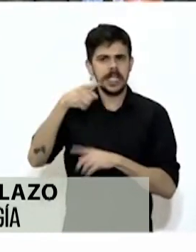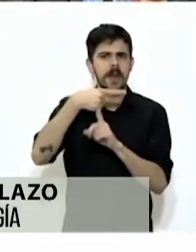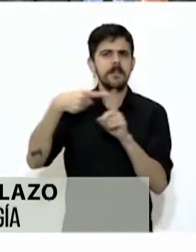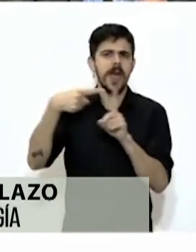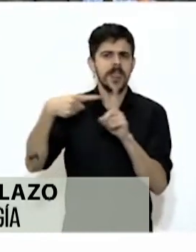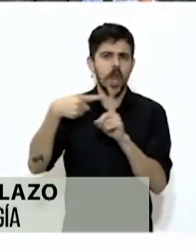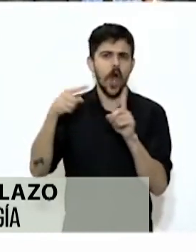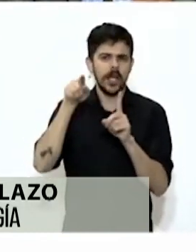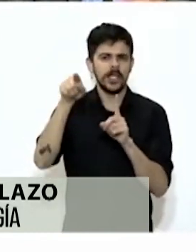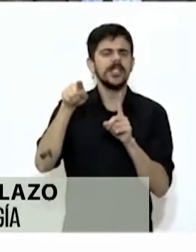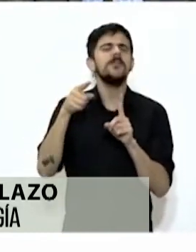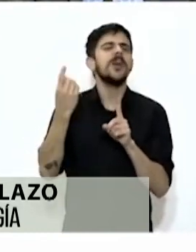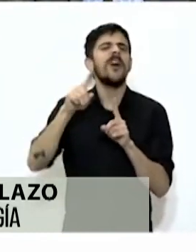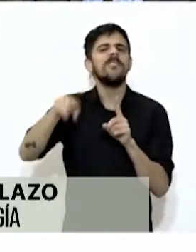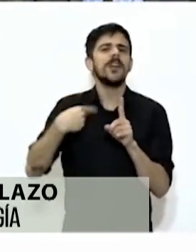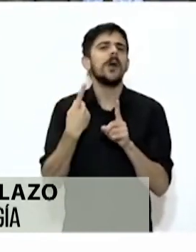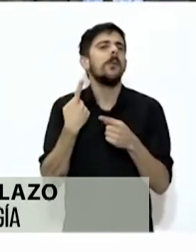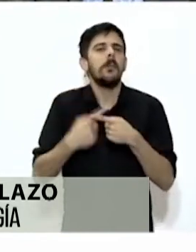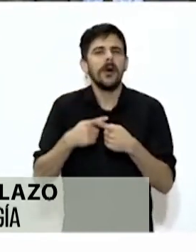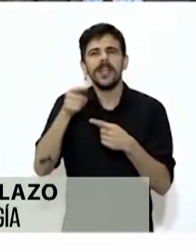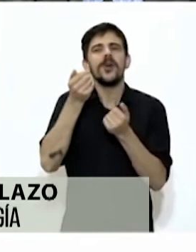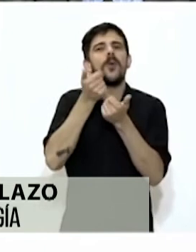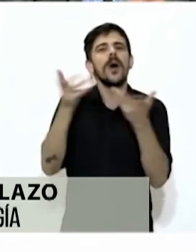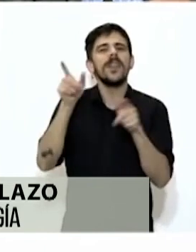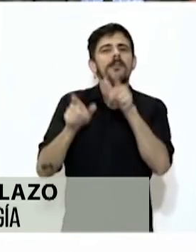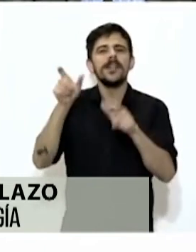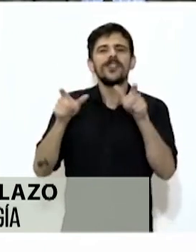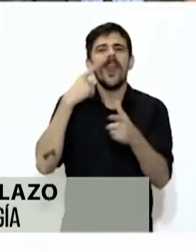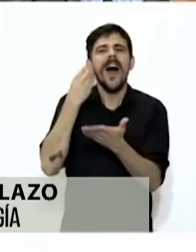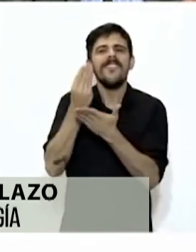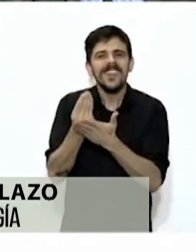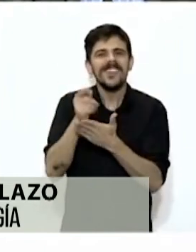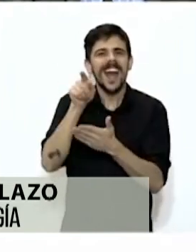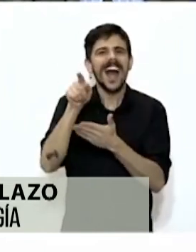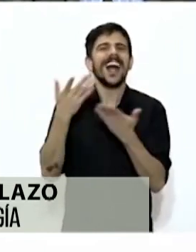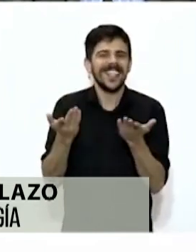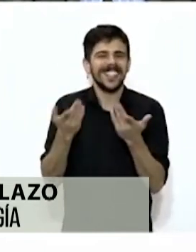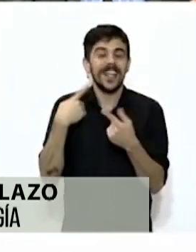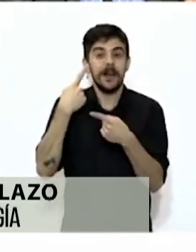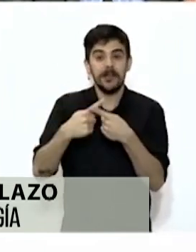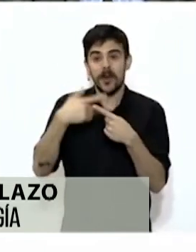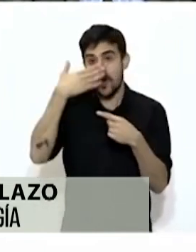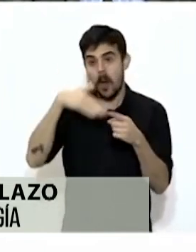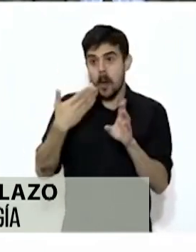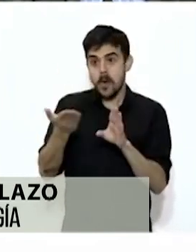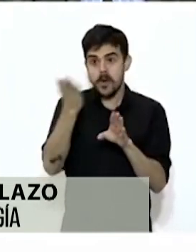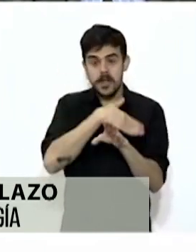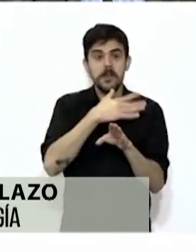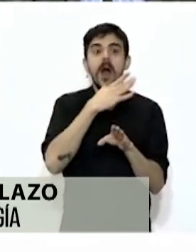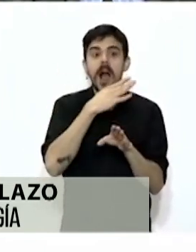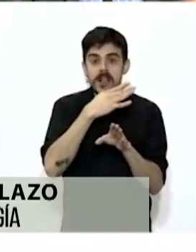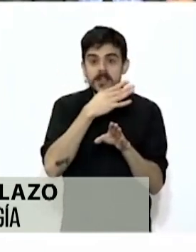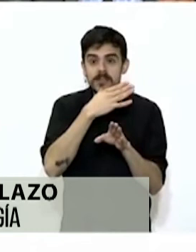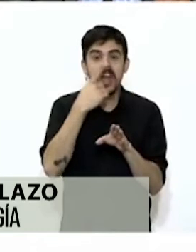pero esto está relacionado al tamaño poblacional que tiene este departamento ya que en los 14 días previos no había tenido ningún caso